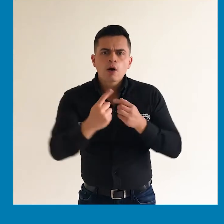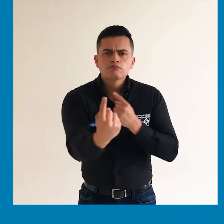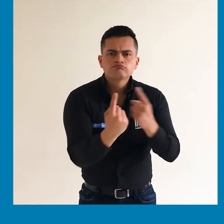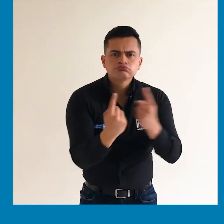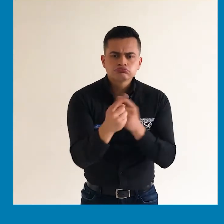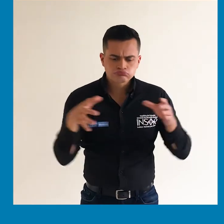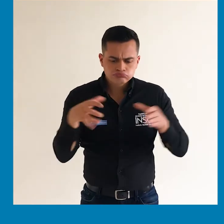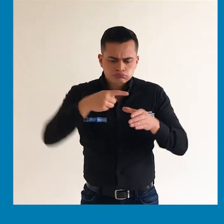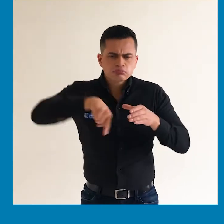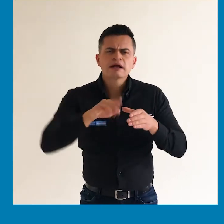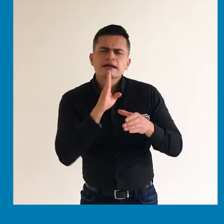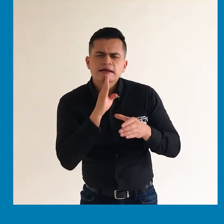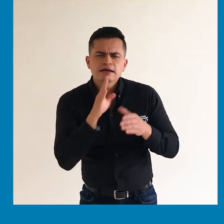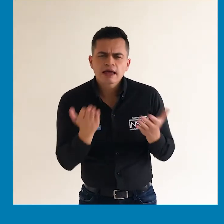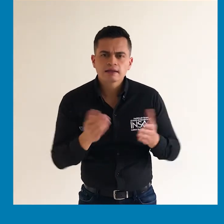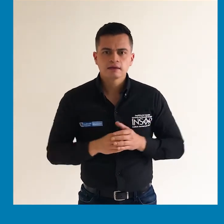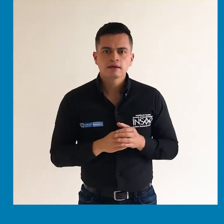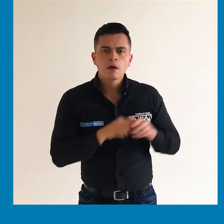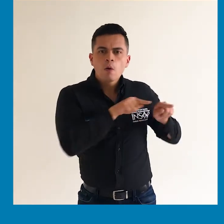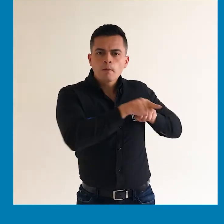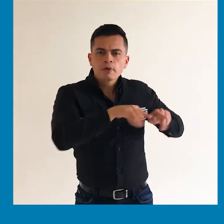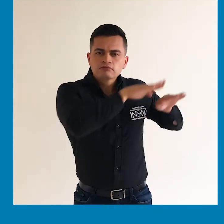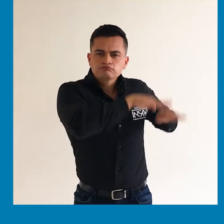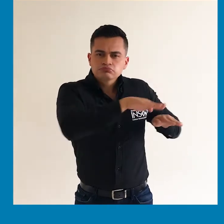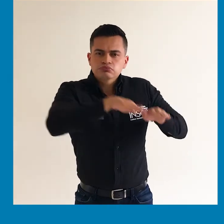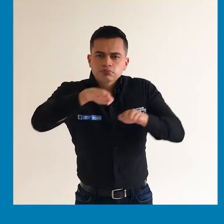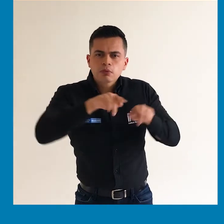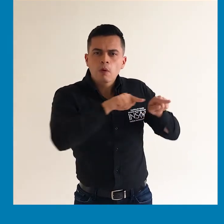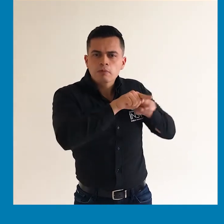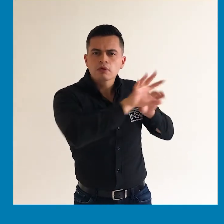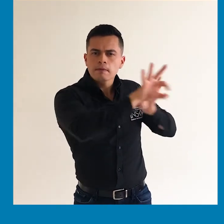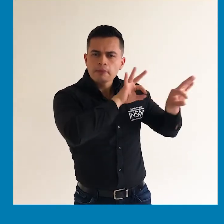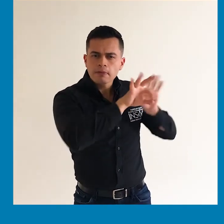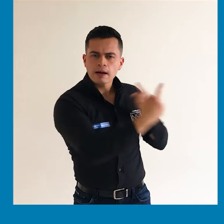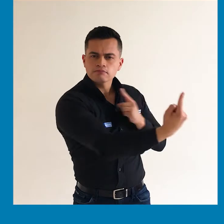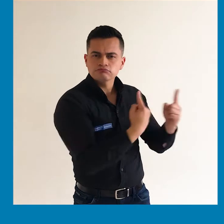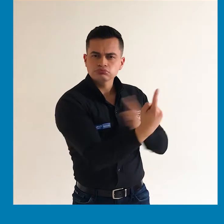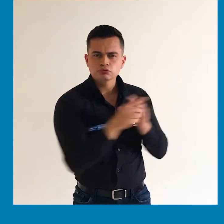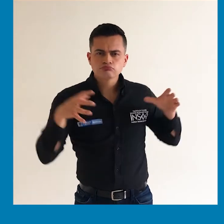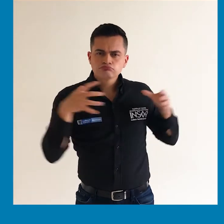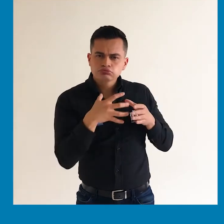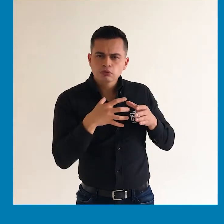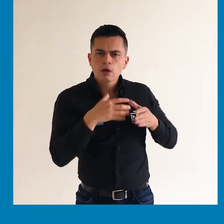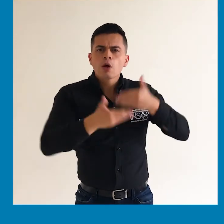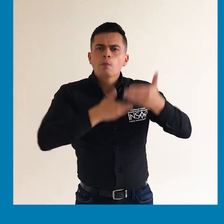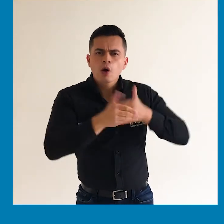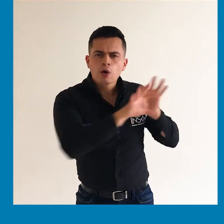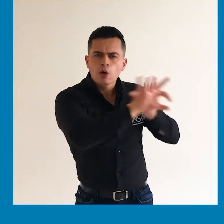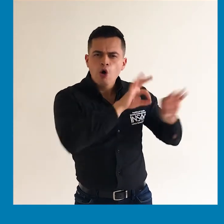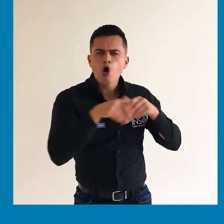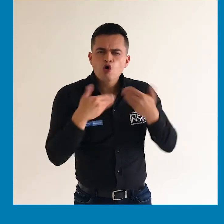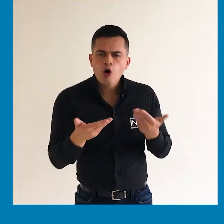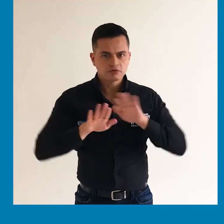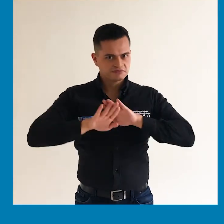y elección de los representantes del equipo que integrarán el Mecanismo Independiente Nacional.